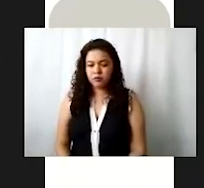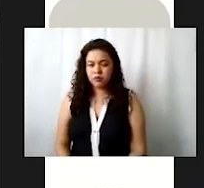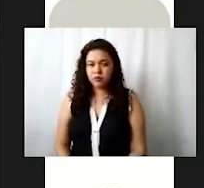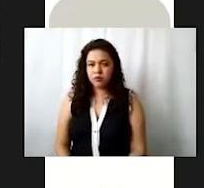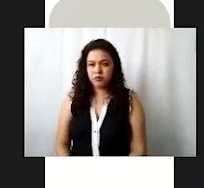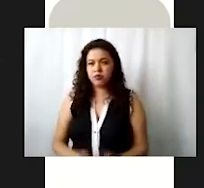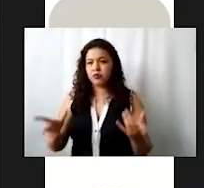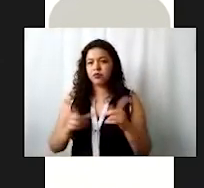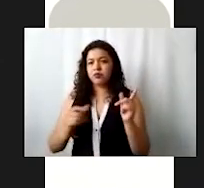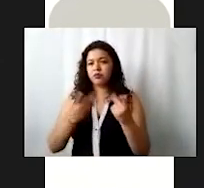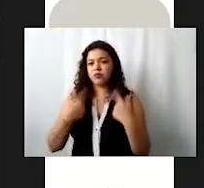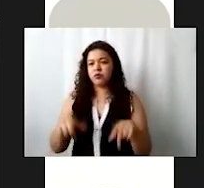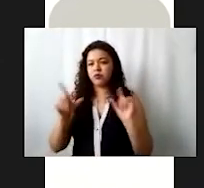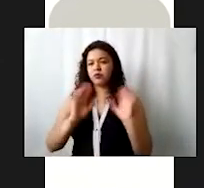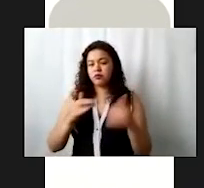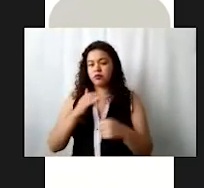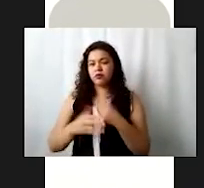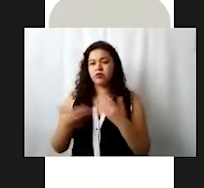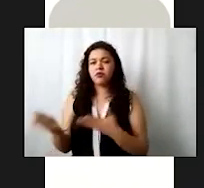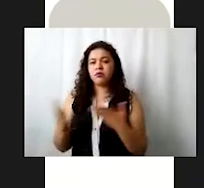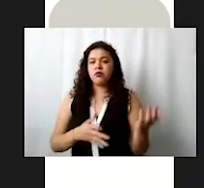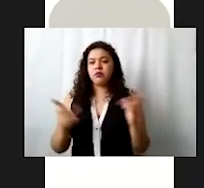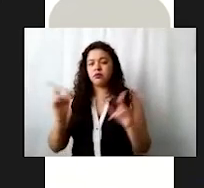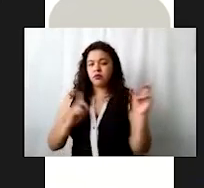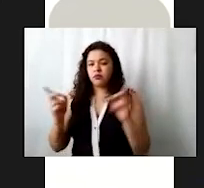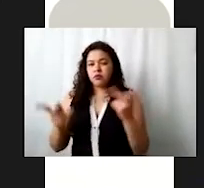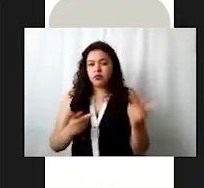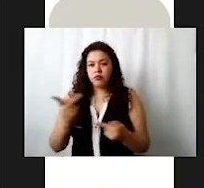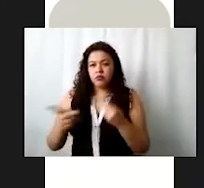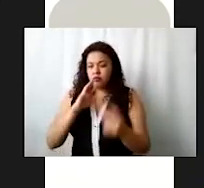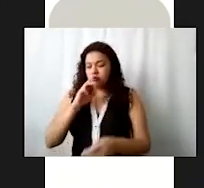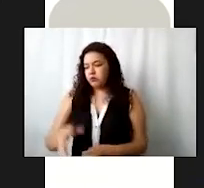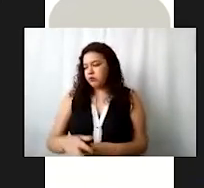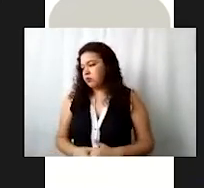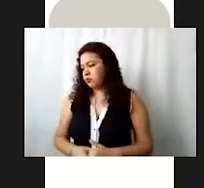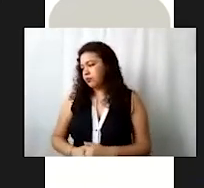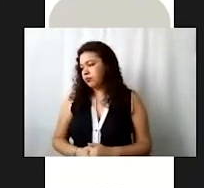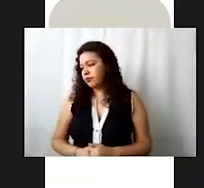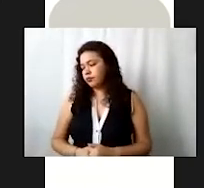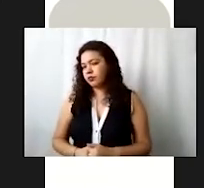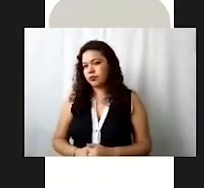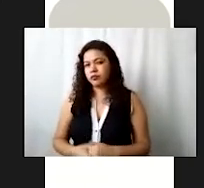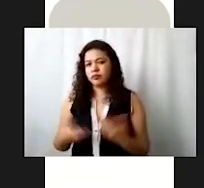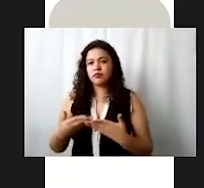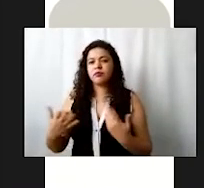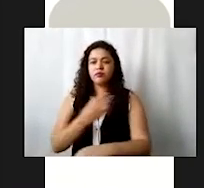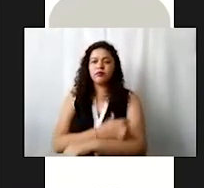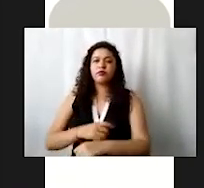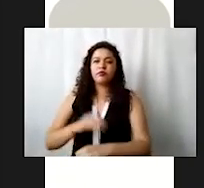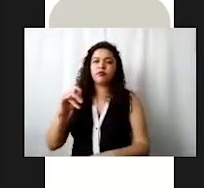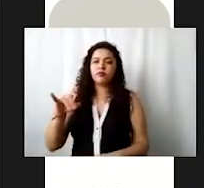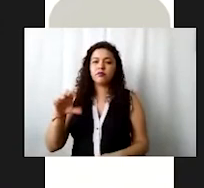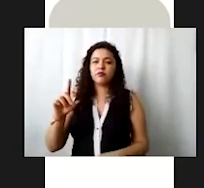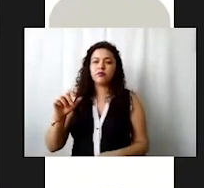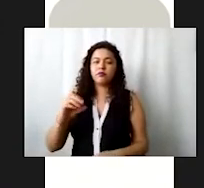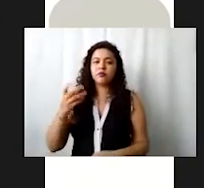todo en cuanto a la presentación vamos a pasar a la parte de preguntas y respuestas ahorita nuestro compañero Fernando las va a